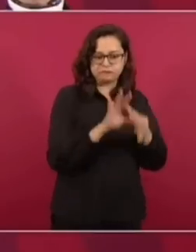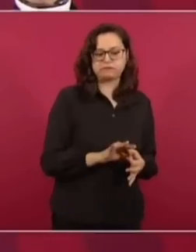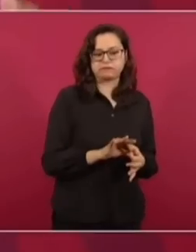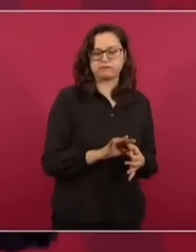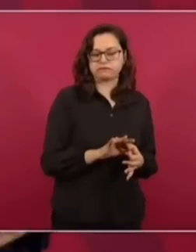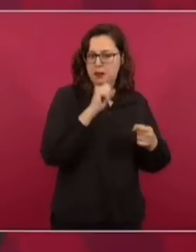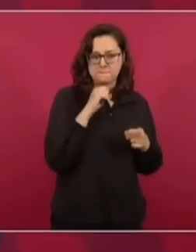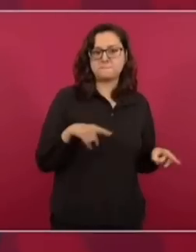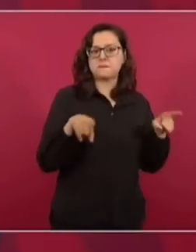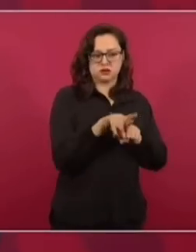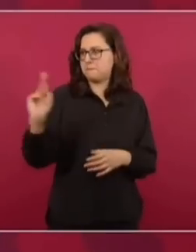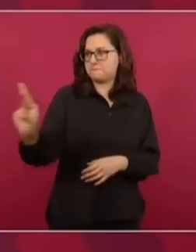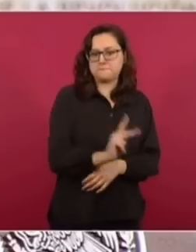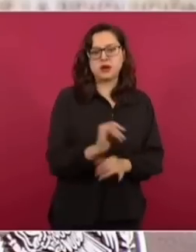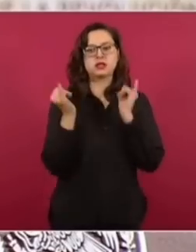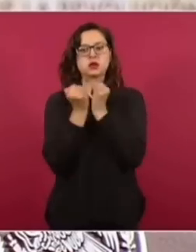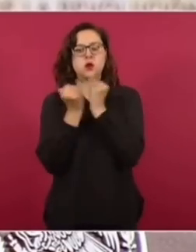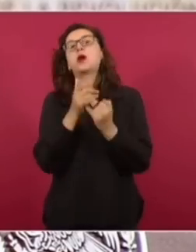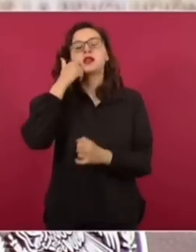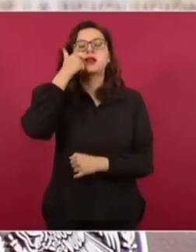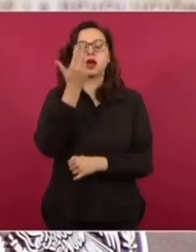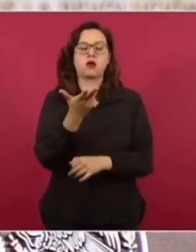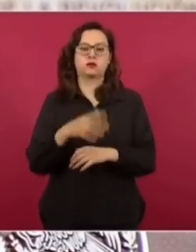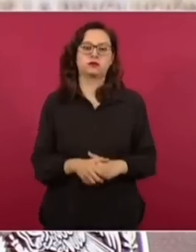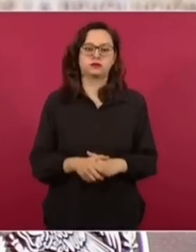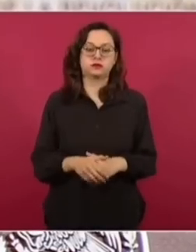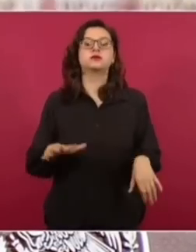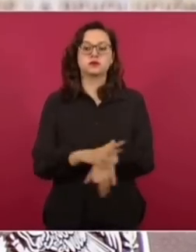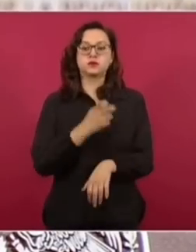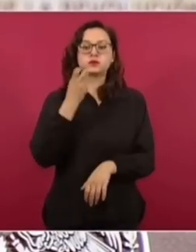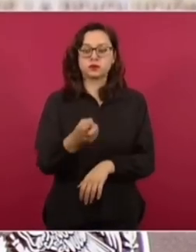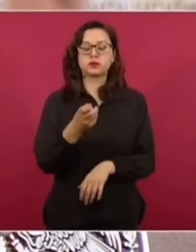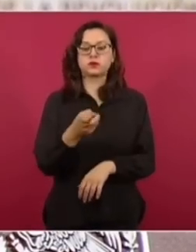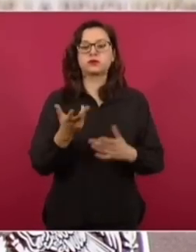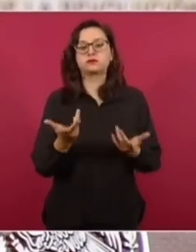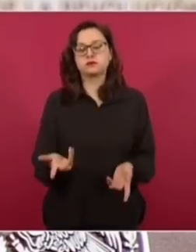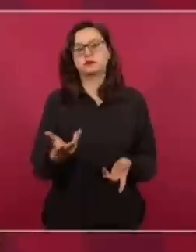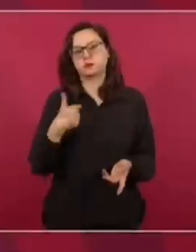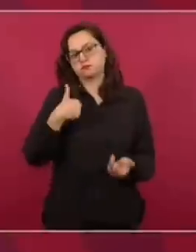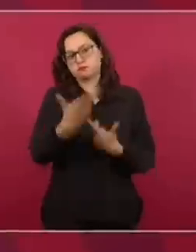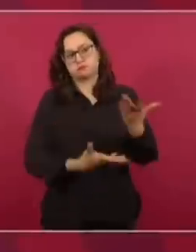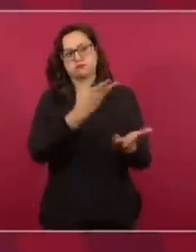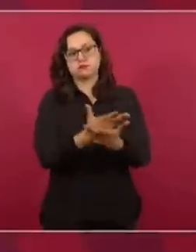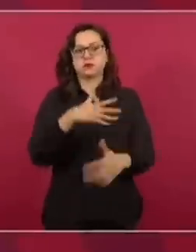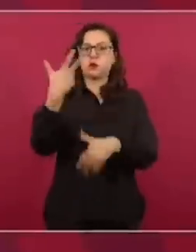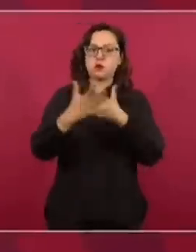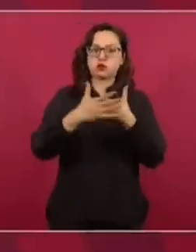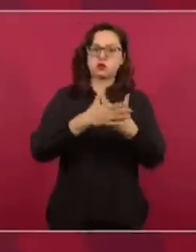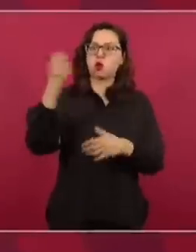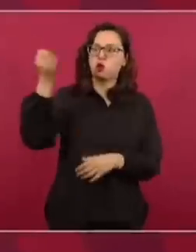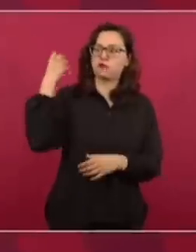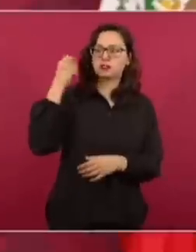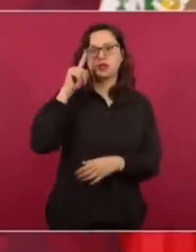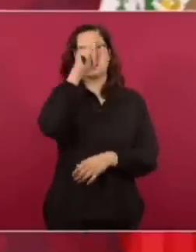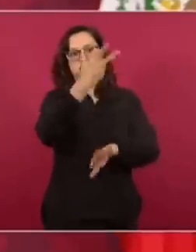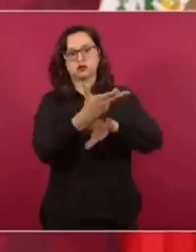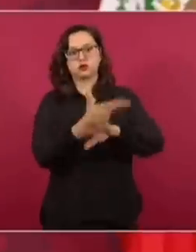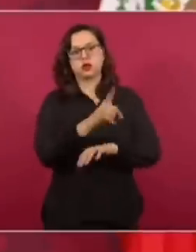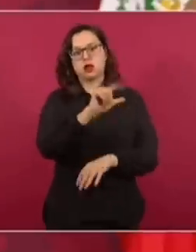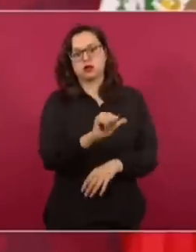en América. También por eso estamos planteando que en la próxima cumbre que va a celebrarse en Los Ángeles,